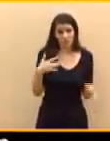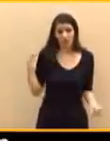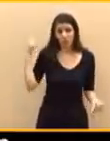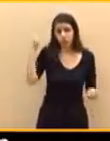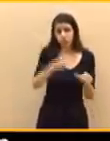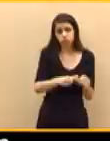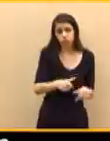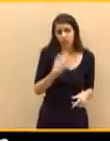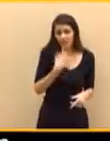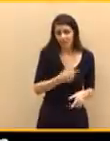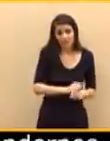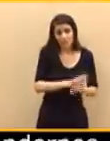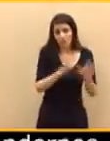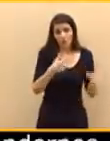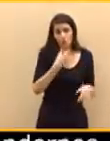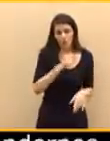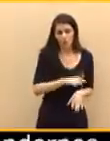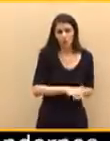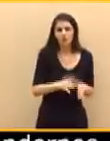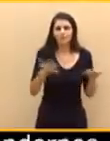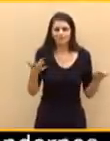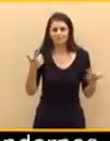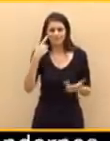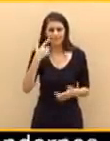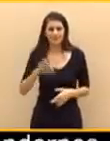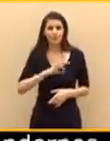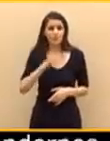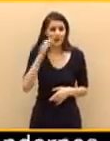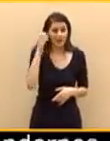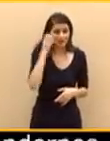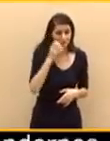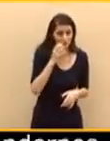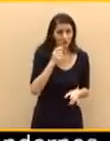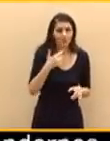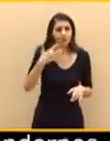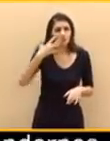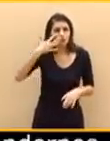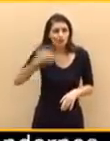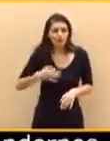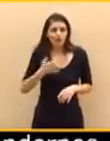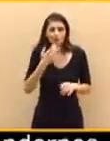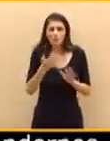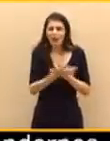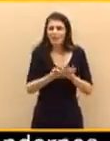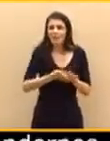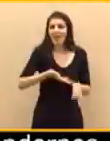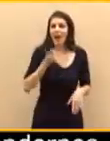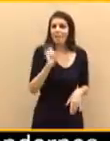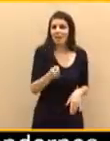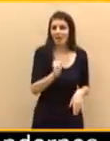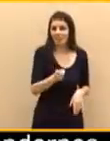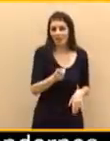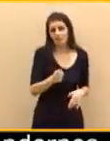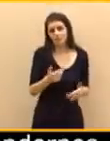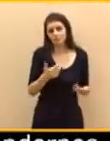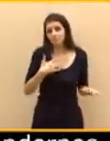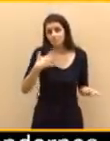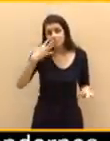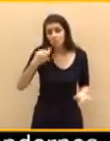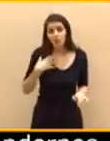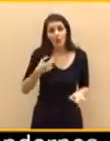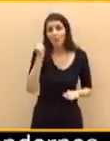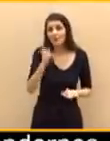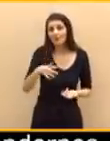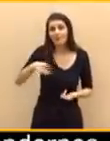semanas. Yo creo, señor Espinosa, que si hay alguien que se representa una amenaza, como usted decía, es la posición de Vox, en la que, permanentemente,